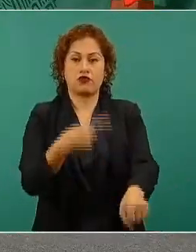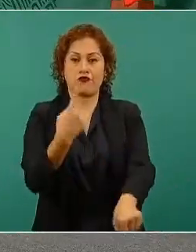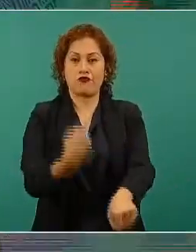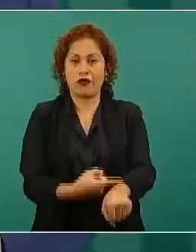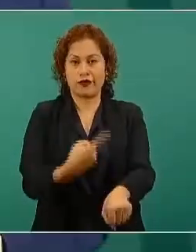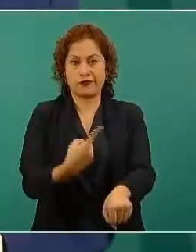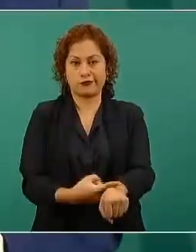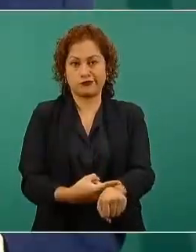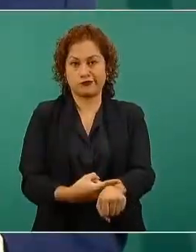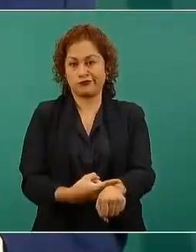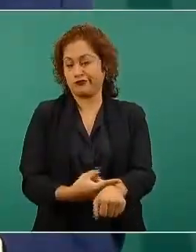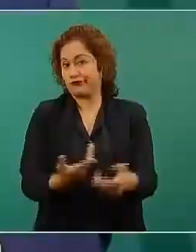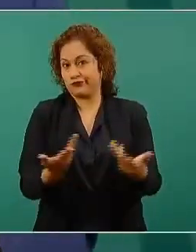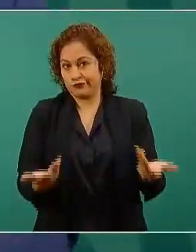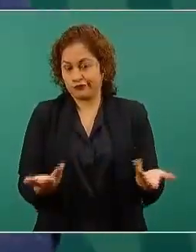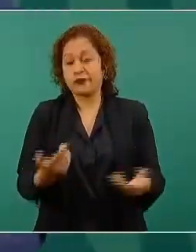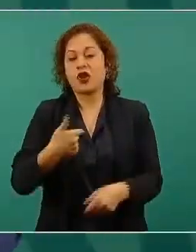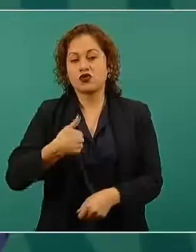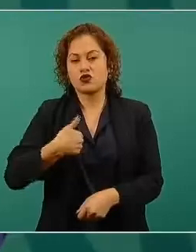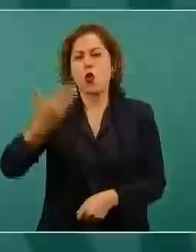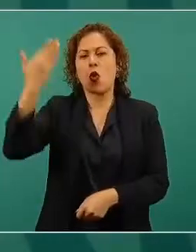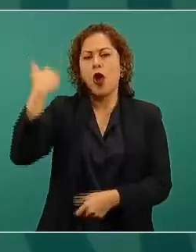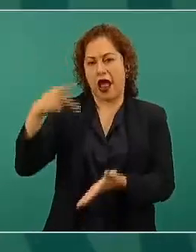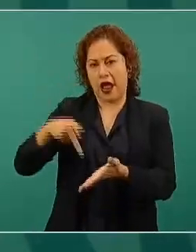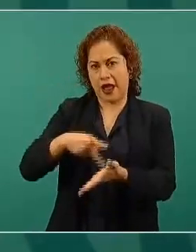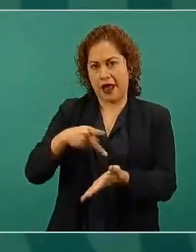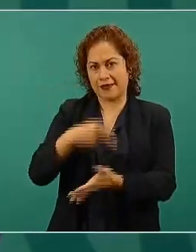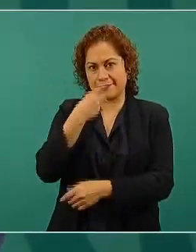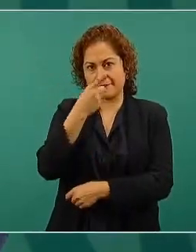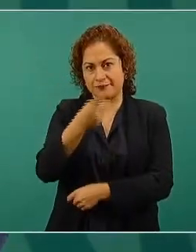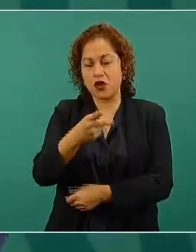varias veces y lo repito, es la peste